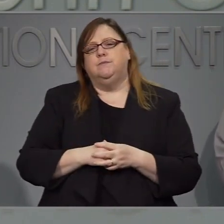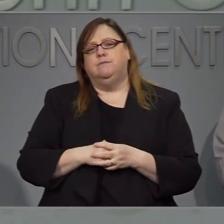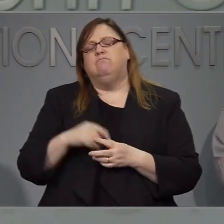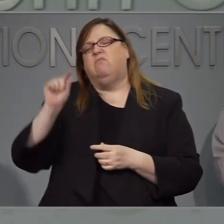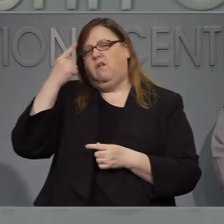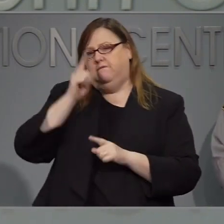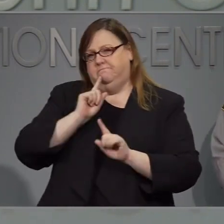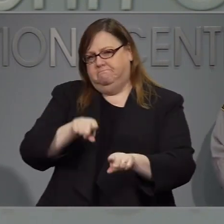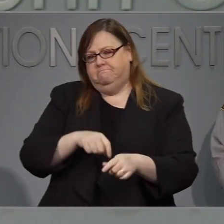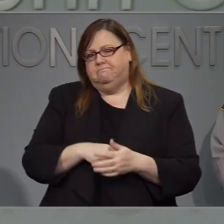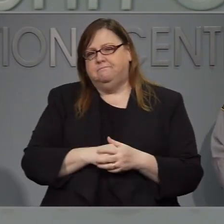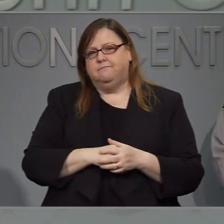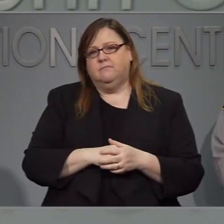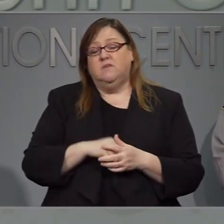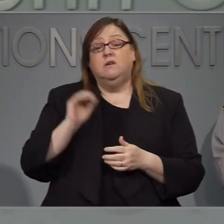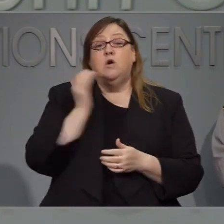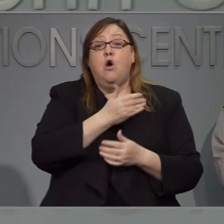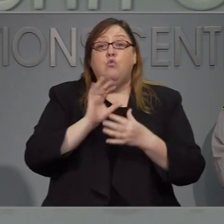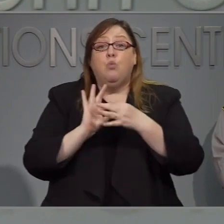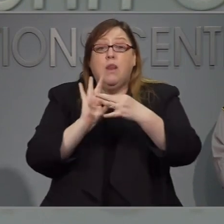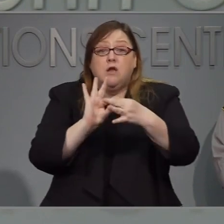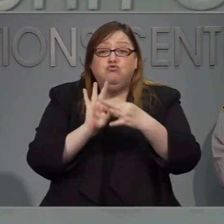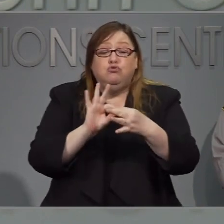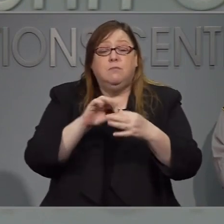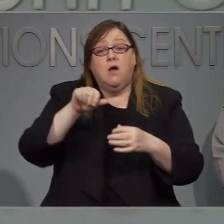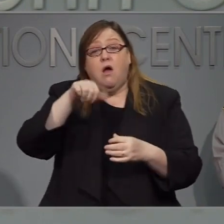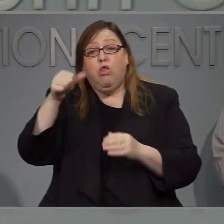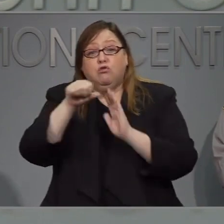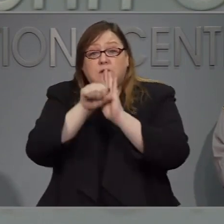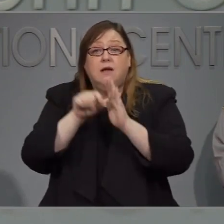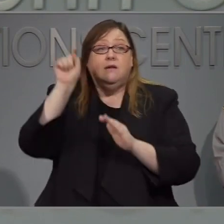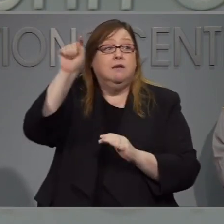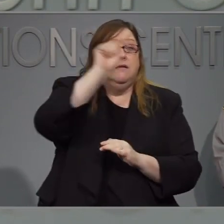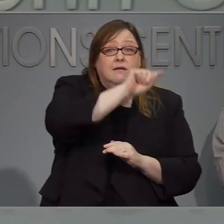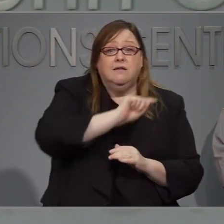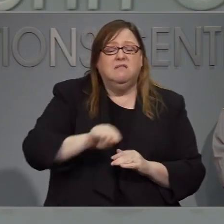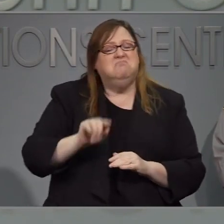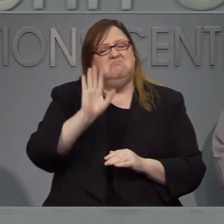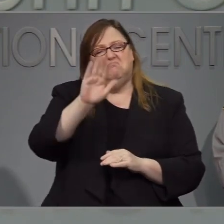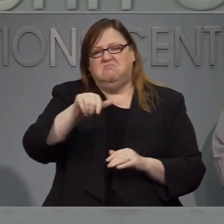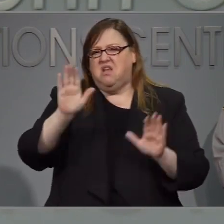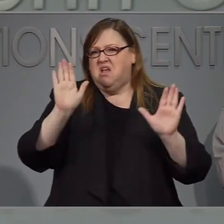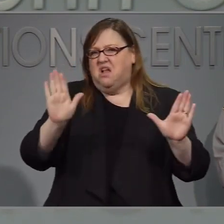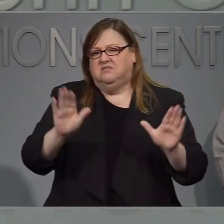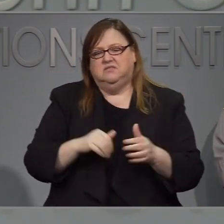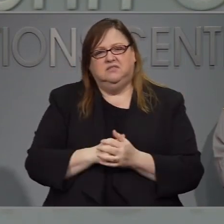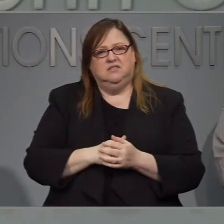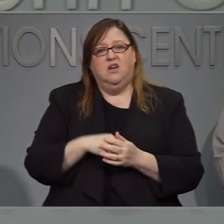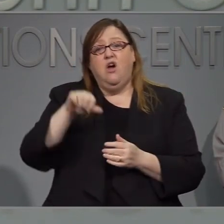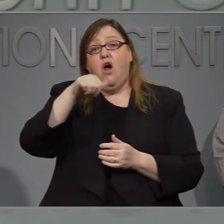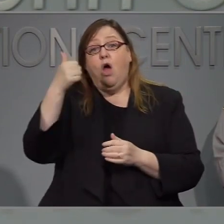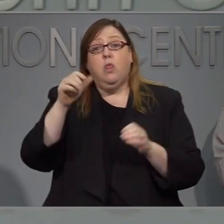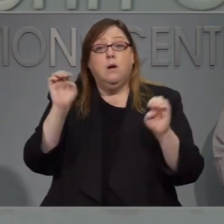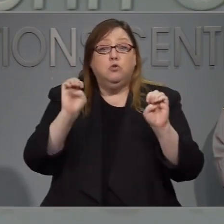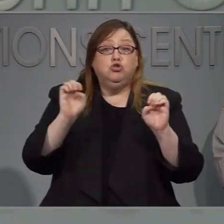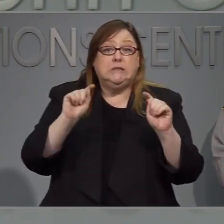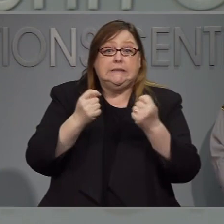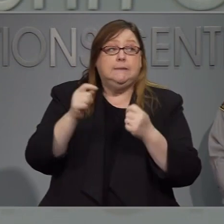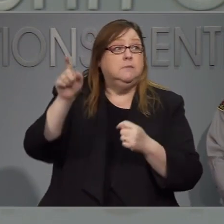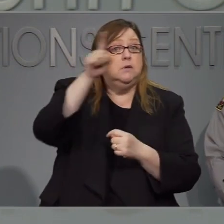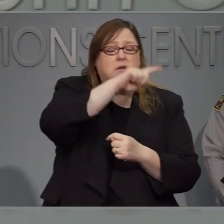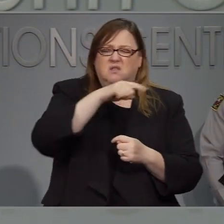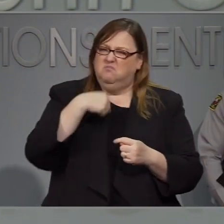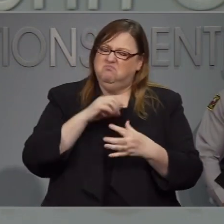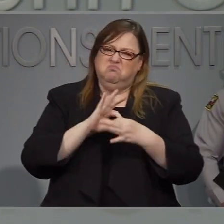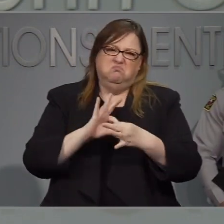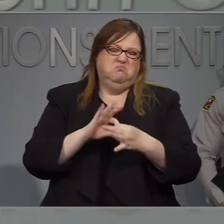Con otros estados y otros equipos de respuesta a emergencias. Pienso que todavía vamos a querer responder